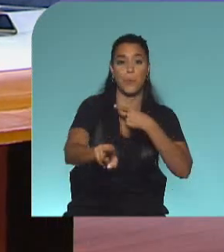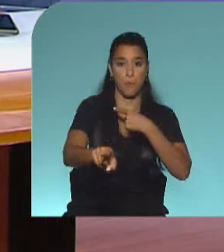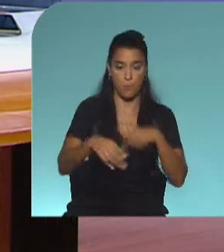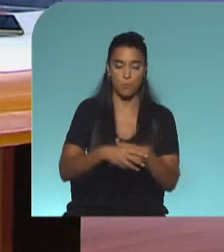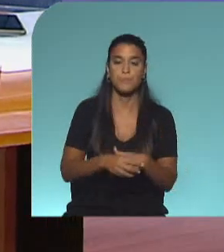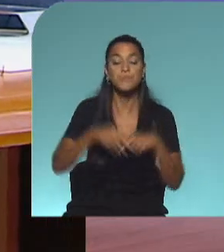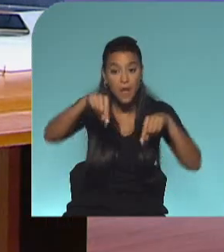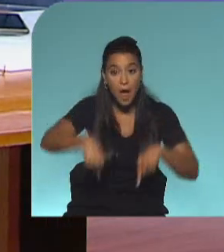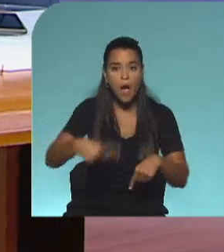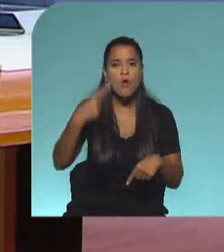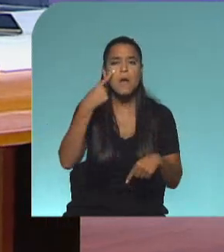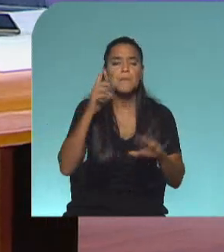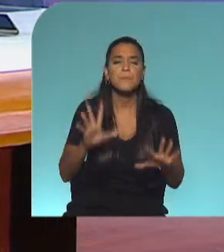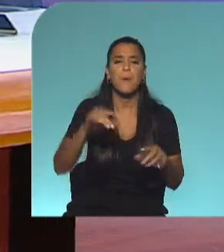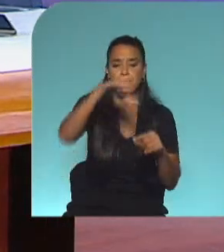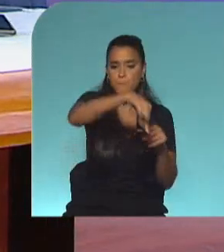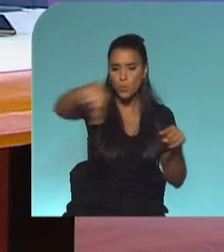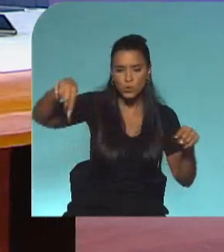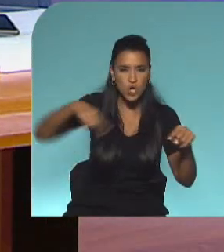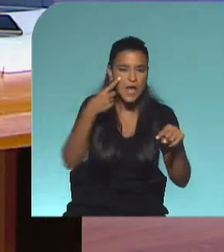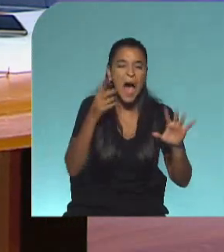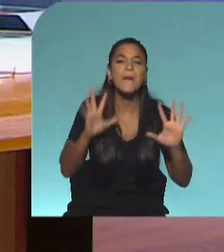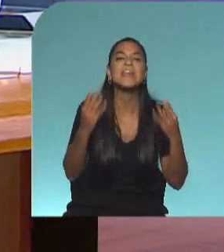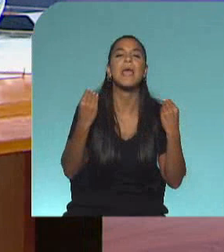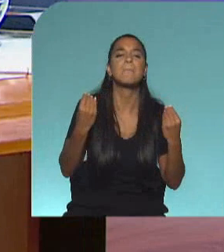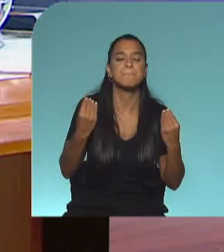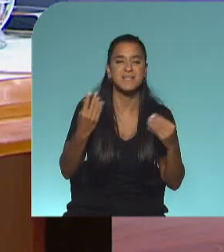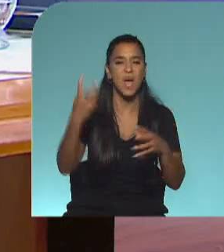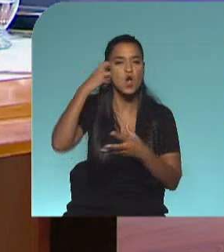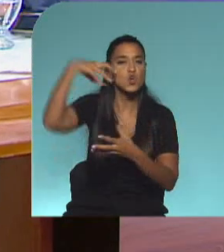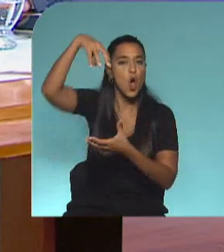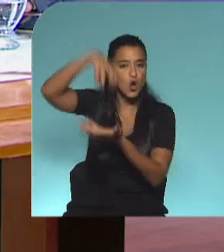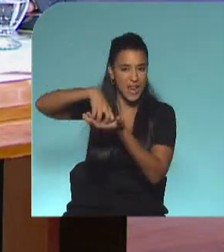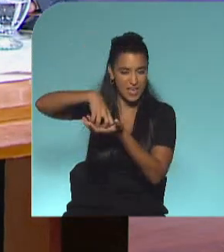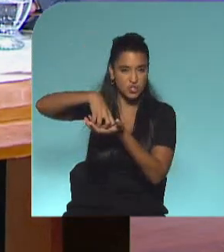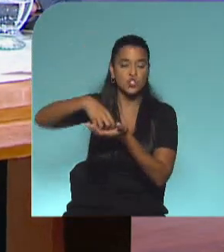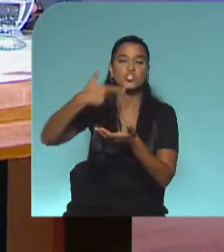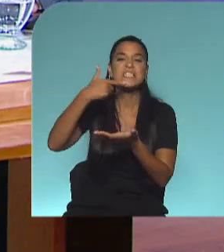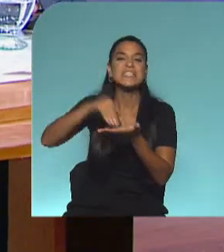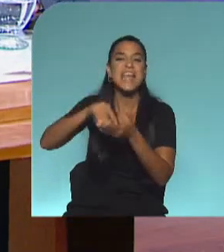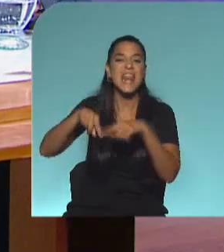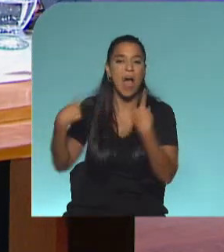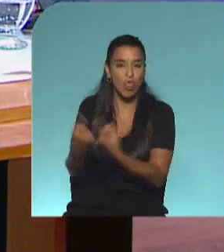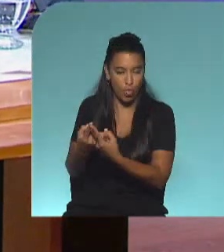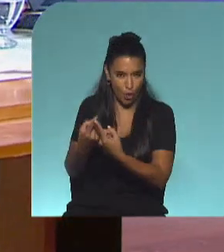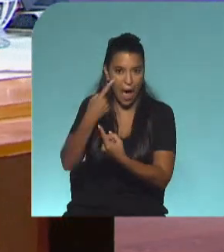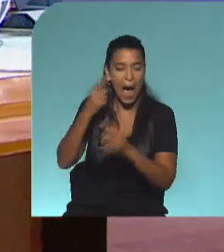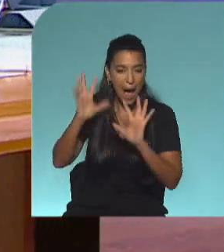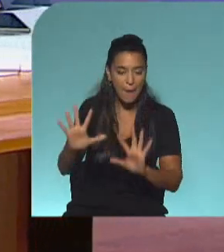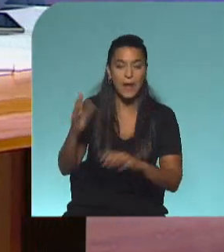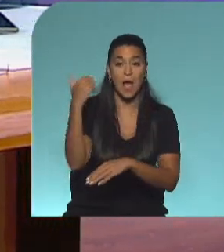Vamos a ir a tocar a distintos puntos. Vamos a ver qué es lo que sucede en el Congreso en este momento. En el Senado, en este momento, está